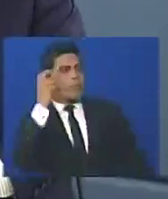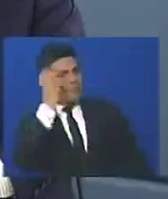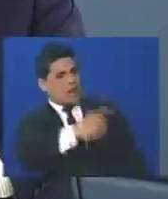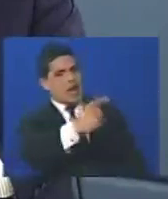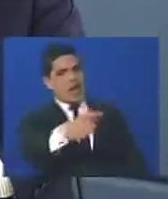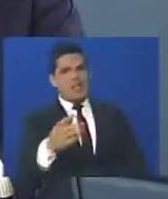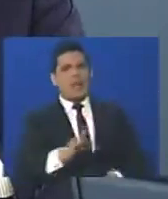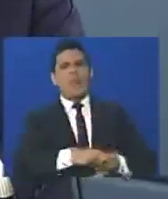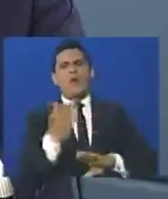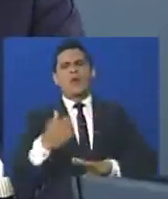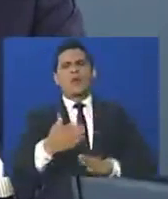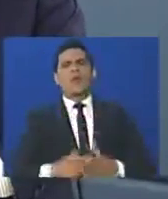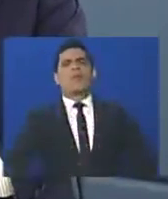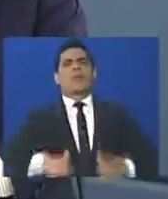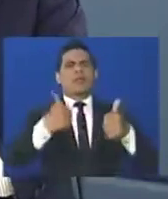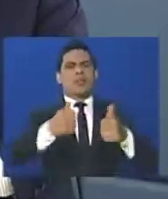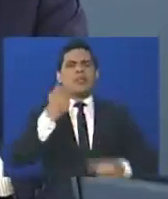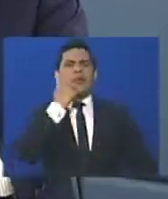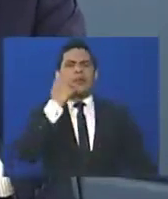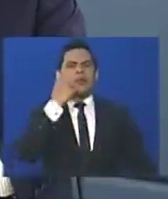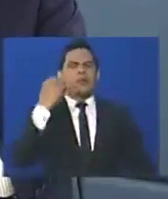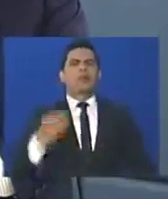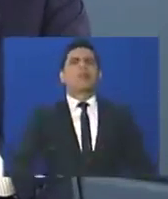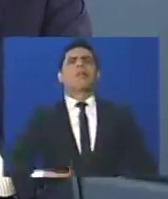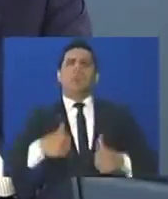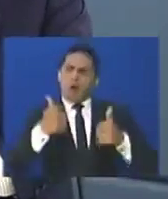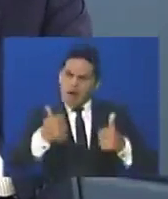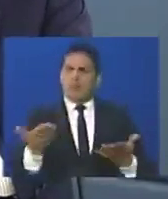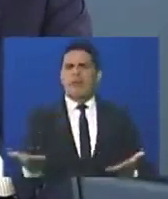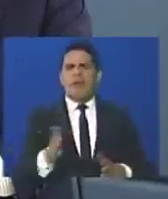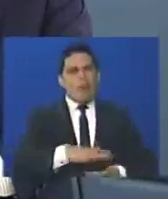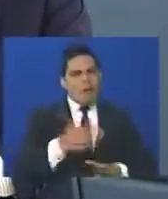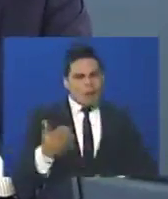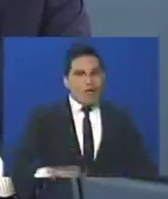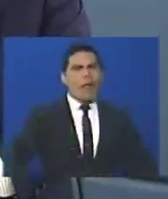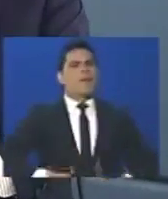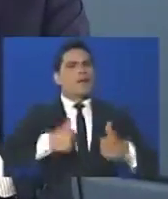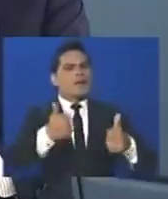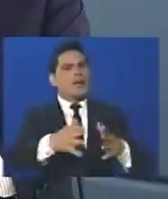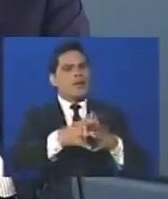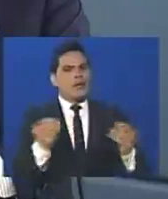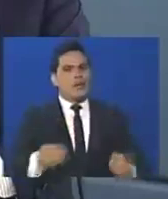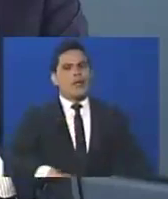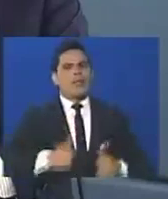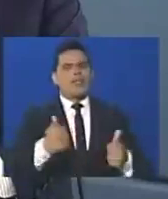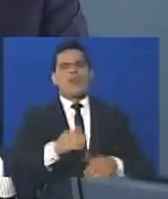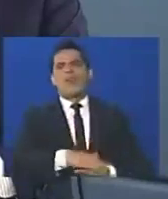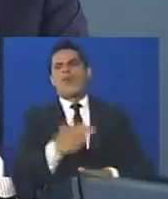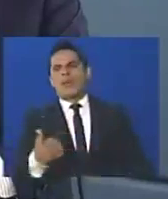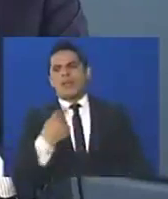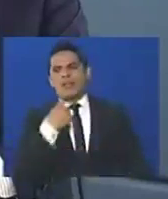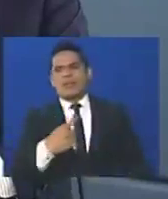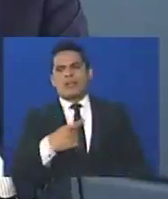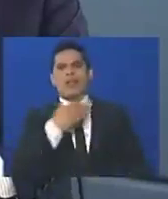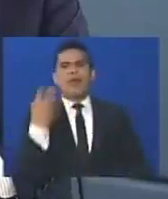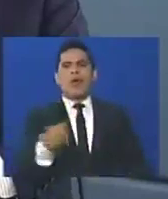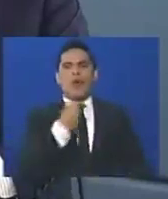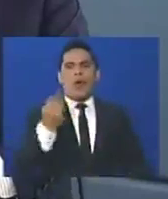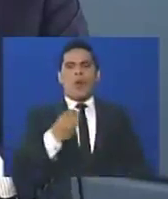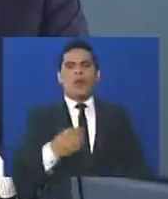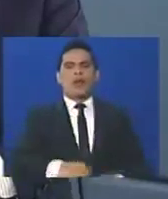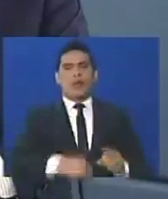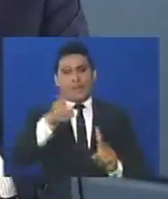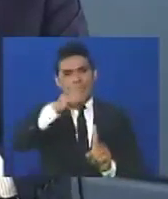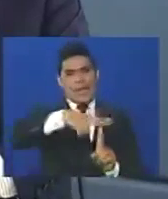¿por qué se dieron todas estas protestas? Wilmer, vamos al comienzo del asunto, todas estas protestas nacieron, porque los muchachos del